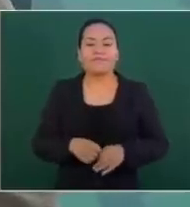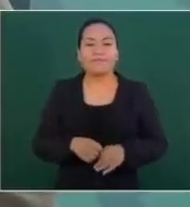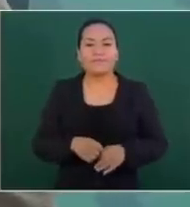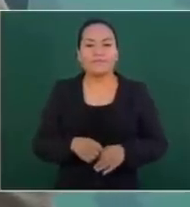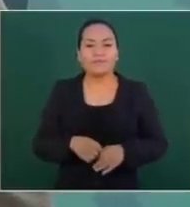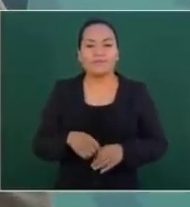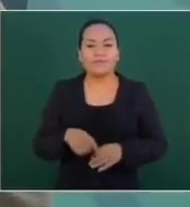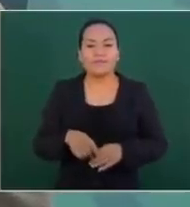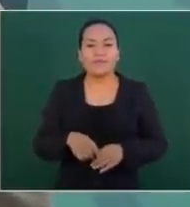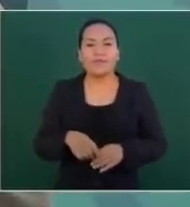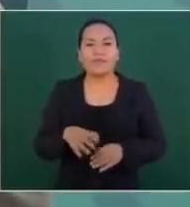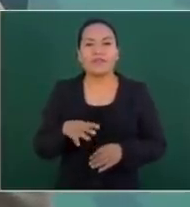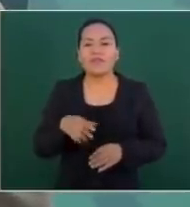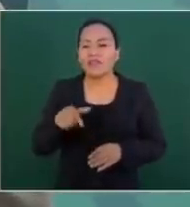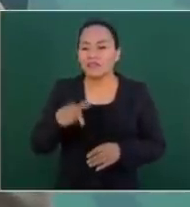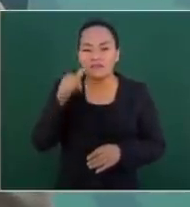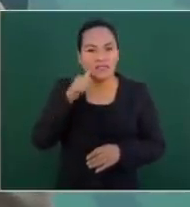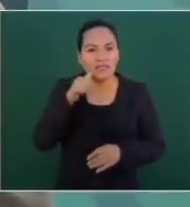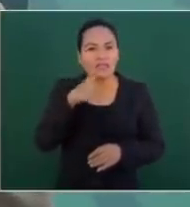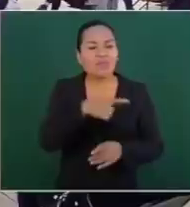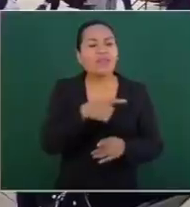Ricardo Sheffield, ¿quién es quién?